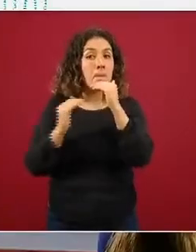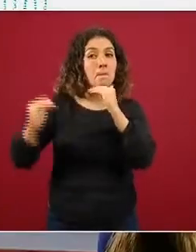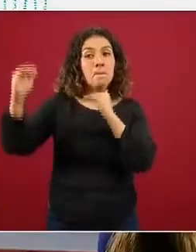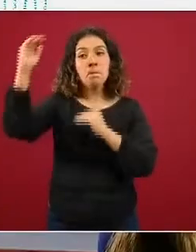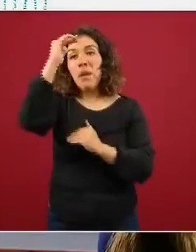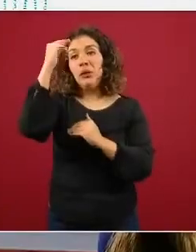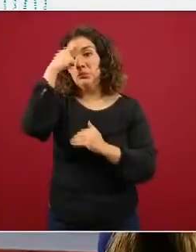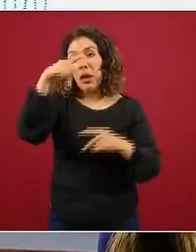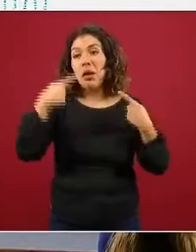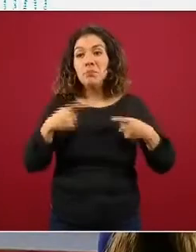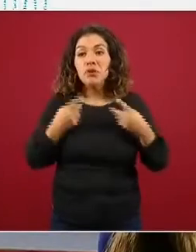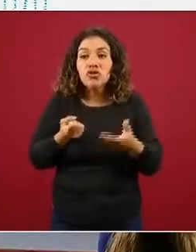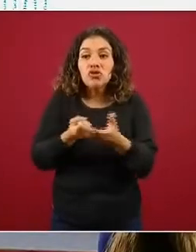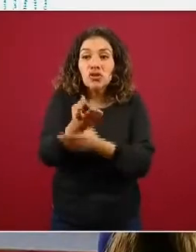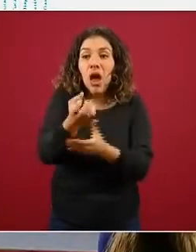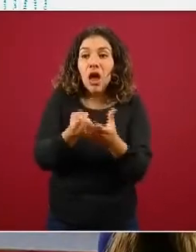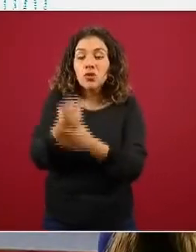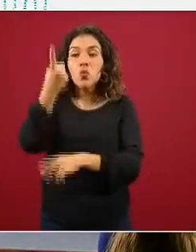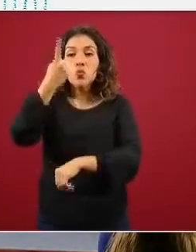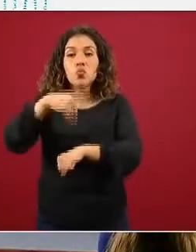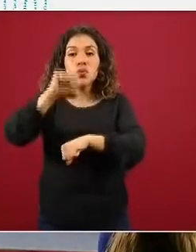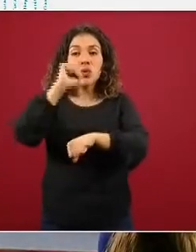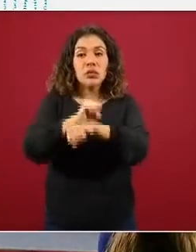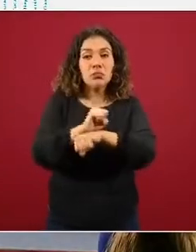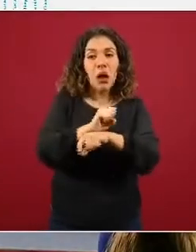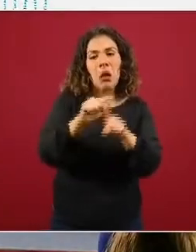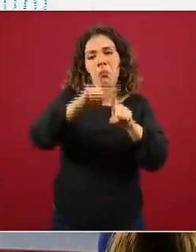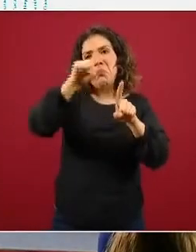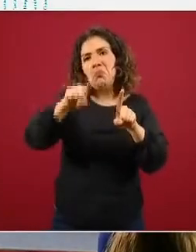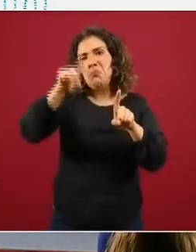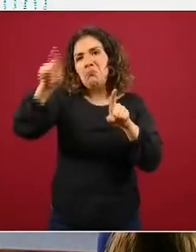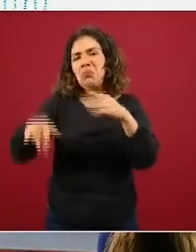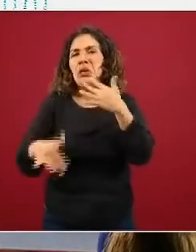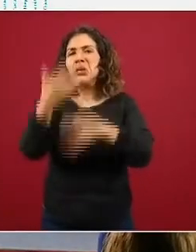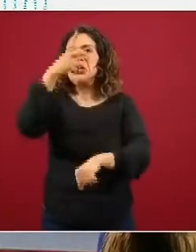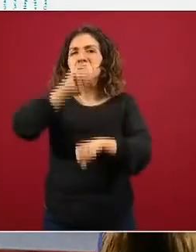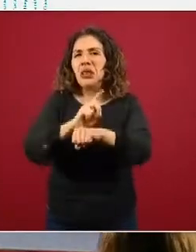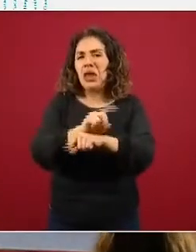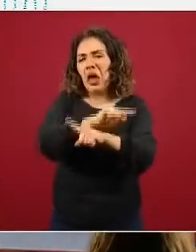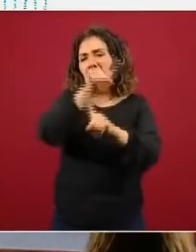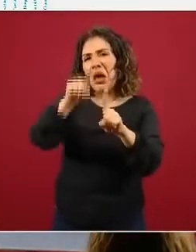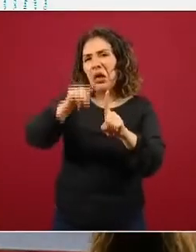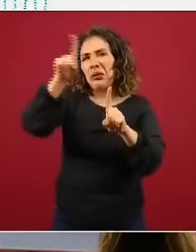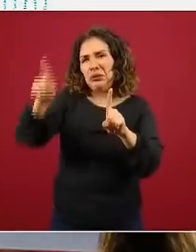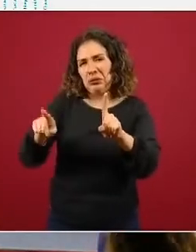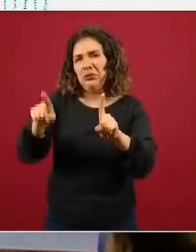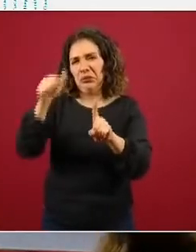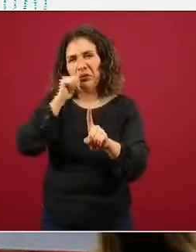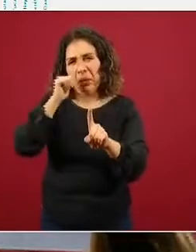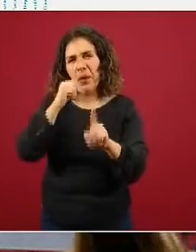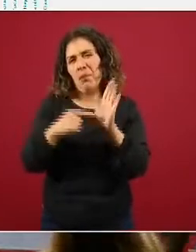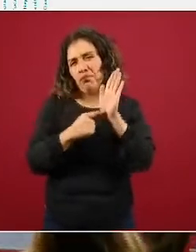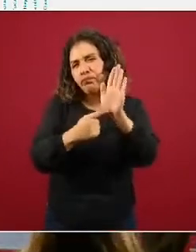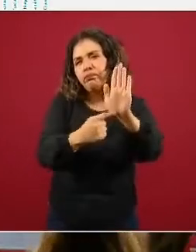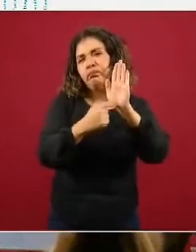incremento había tenido de la movilidad de una semana a otra, o sea, de los 15 días antes a la última semana,